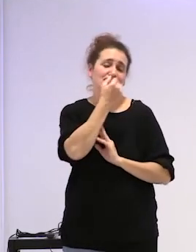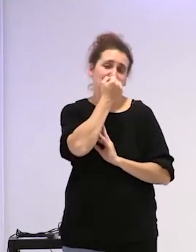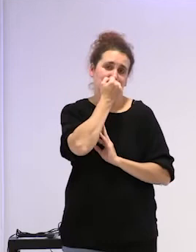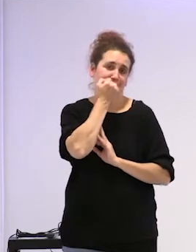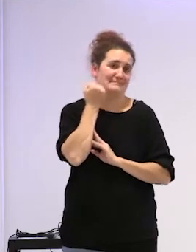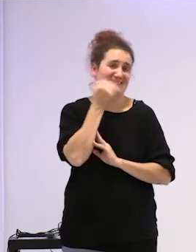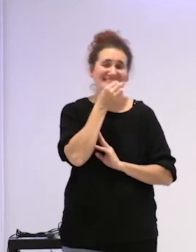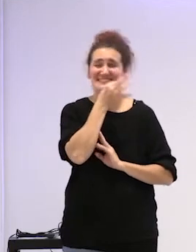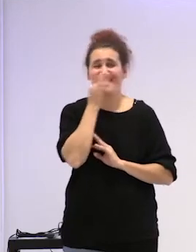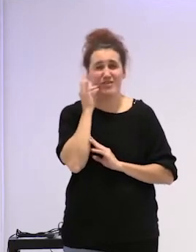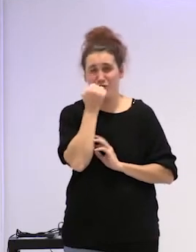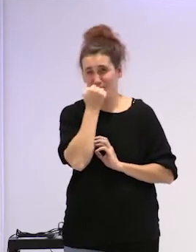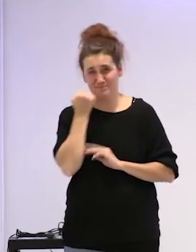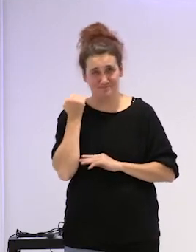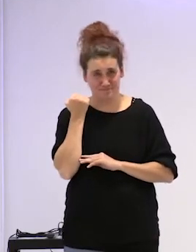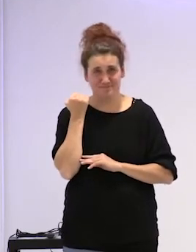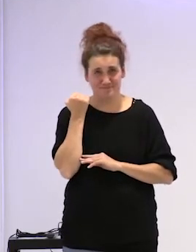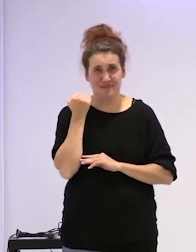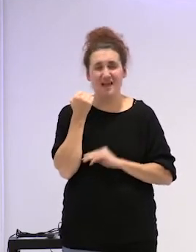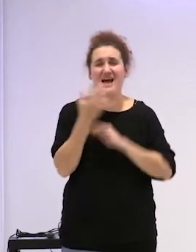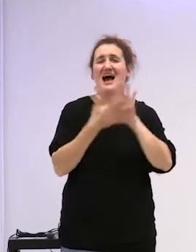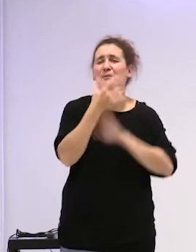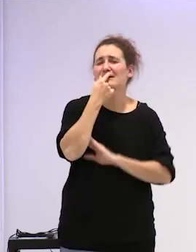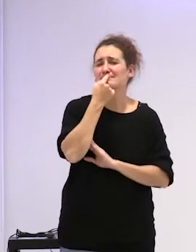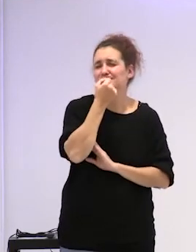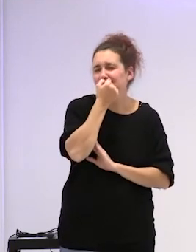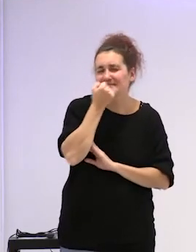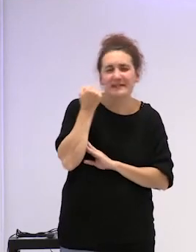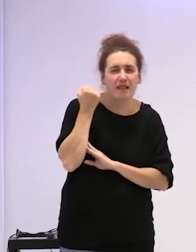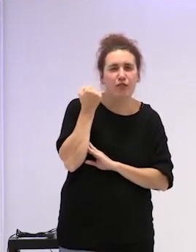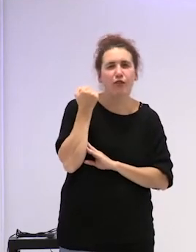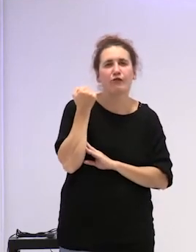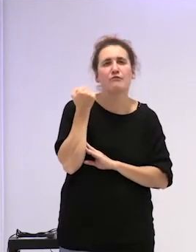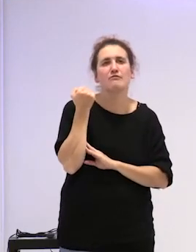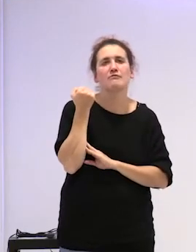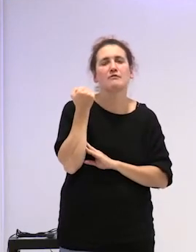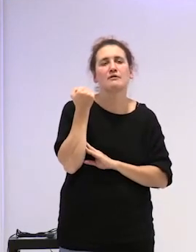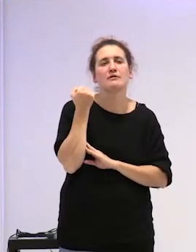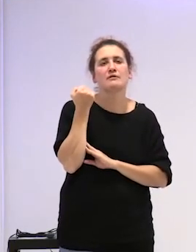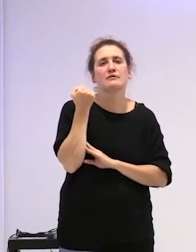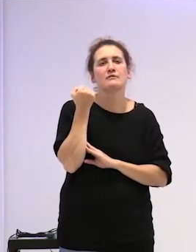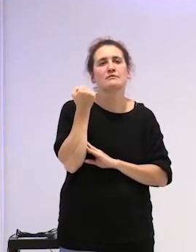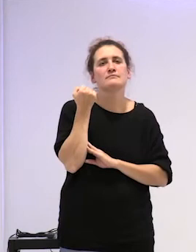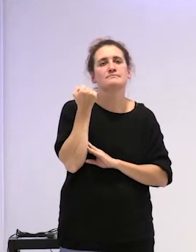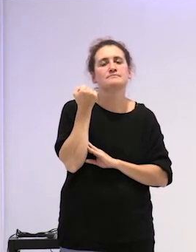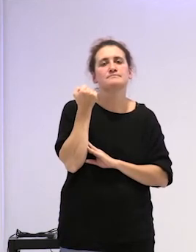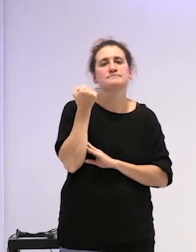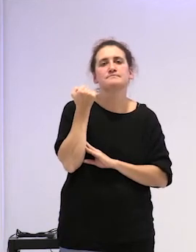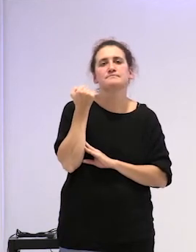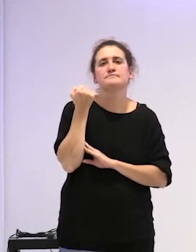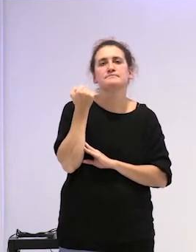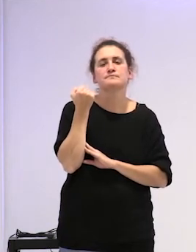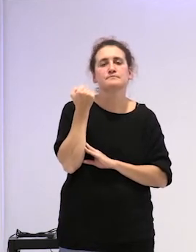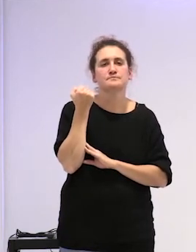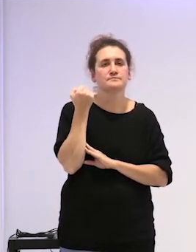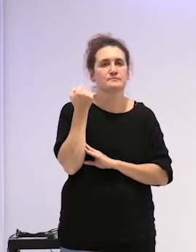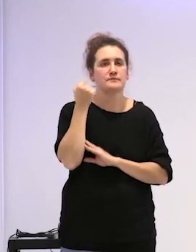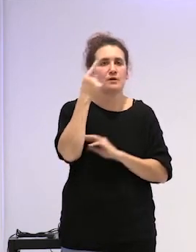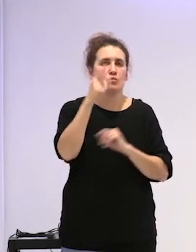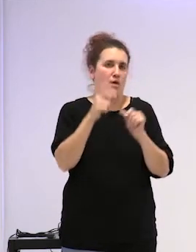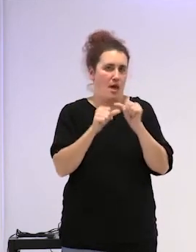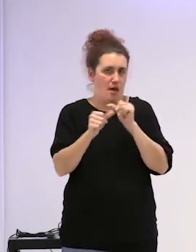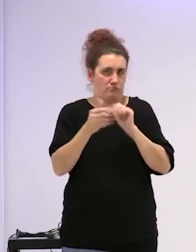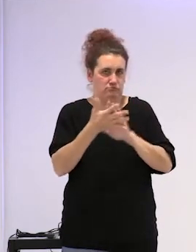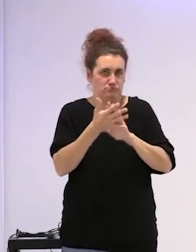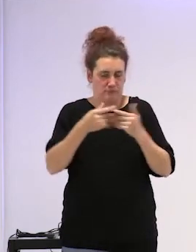para hablar del silencio yo me voy a voy a partir de la visión de víctima